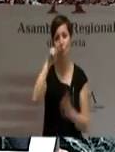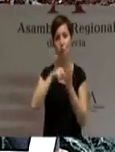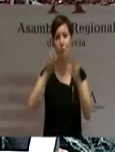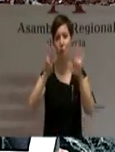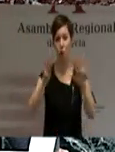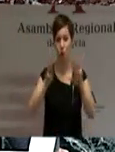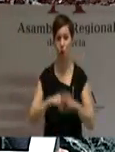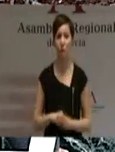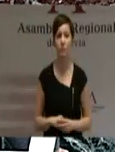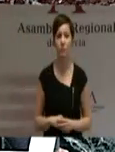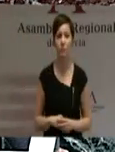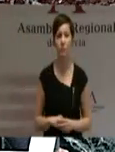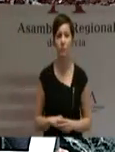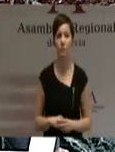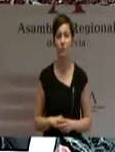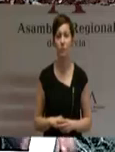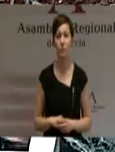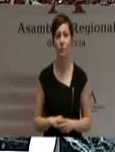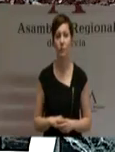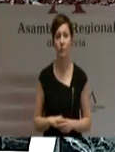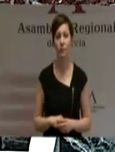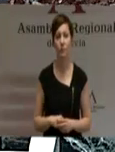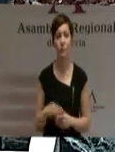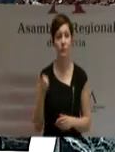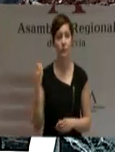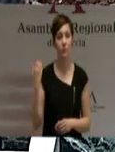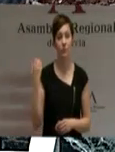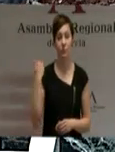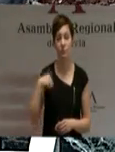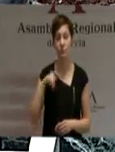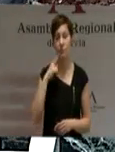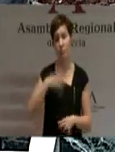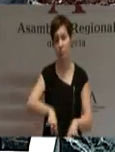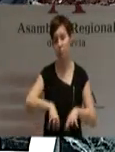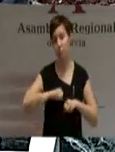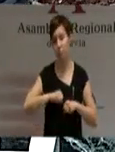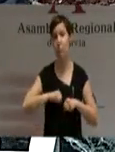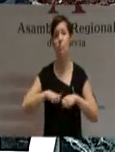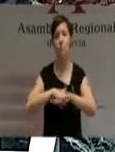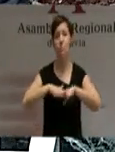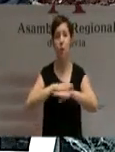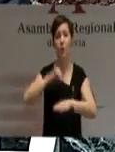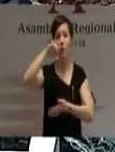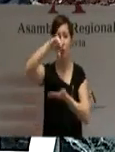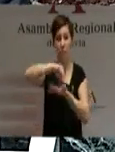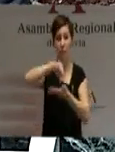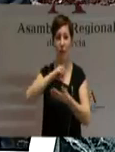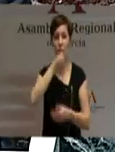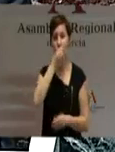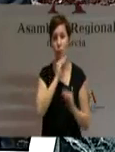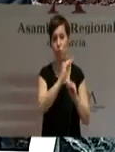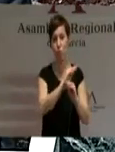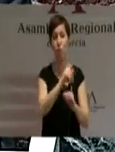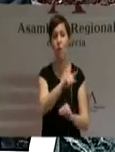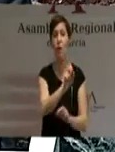una vez obtuvo el Gobierno de la Nación. El resultado de aquella zapatista nacional